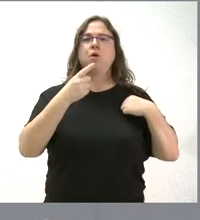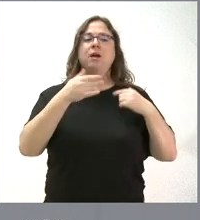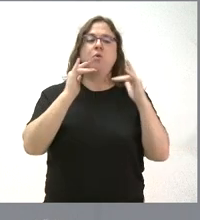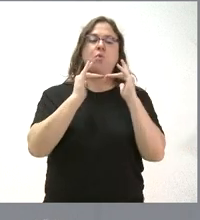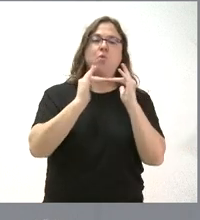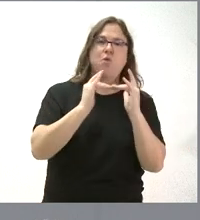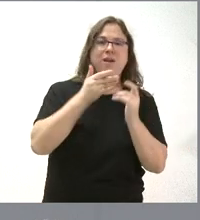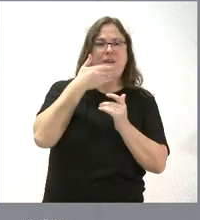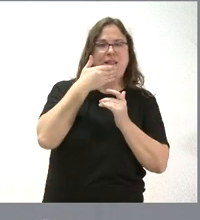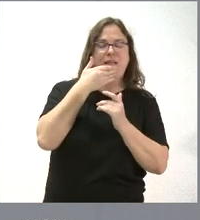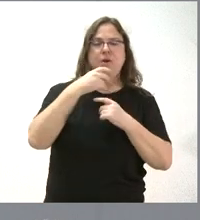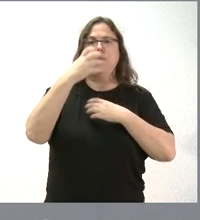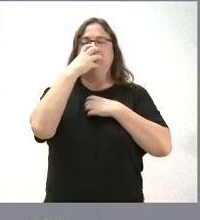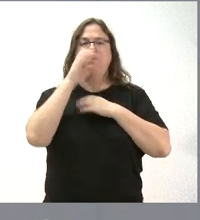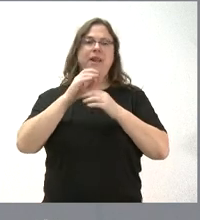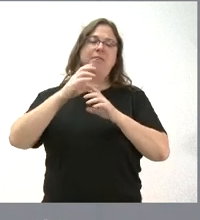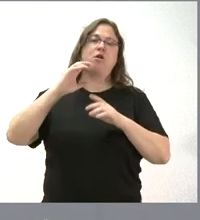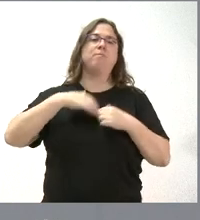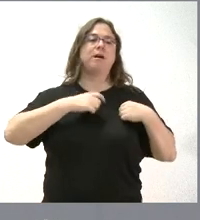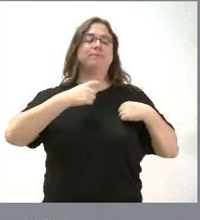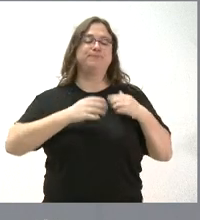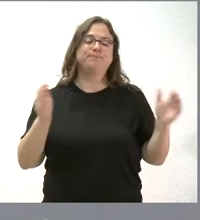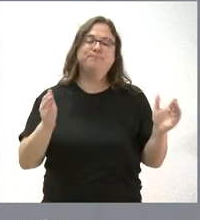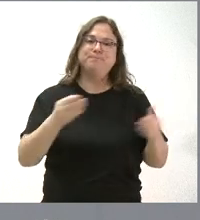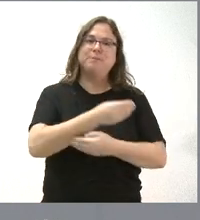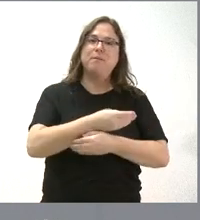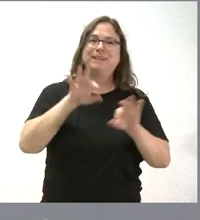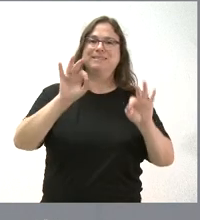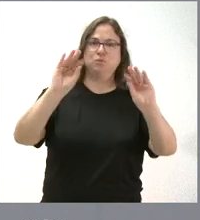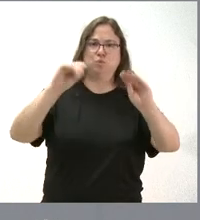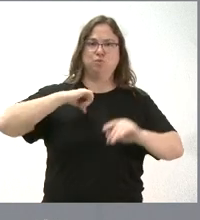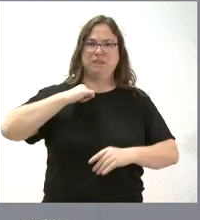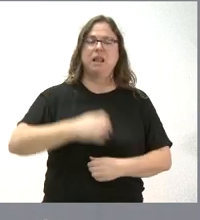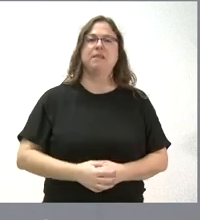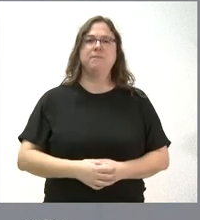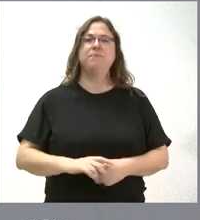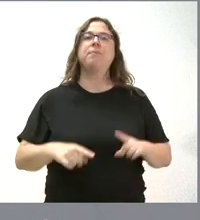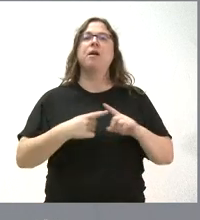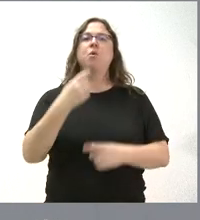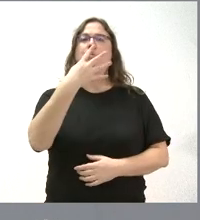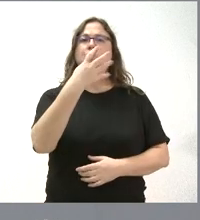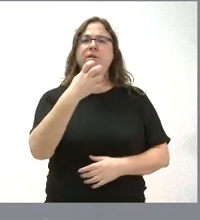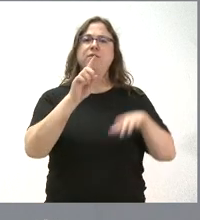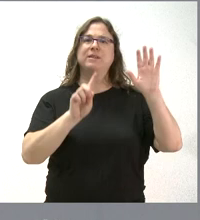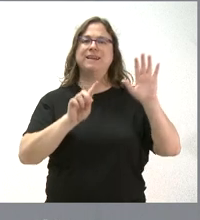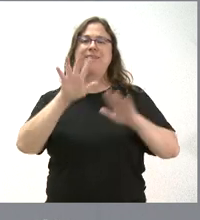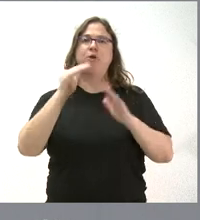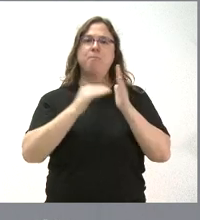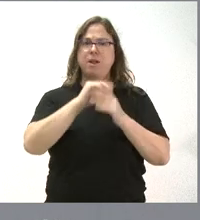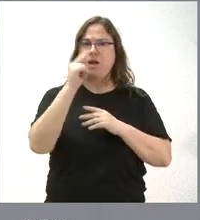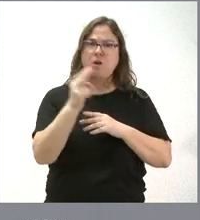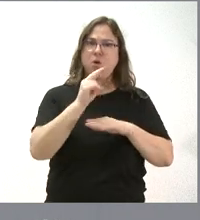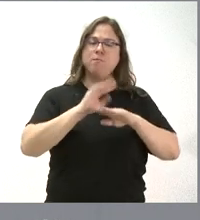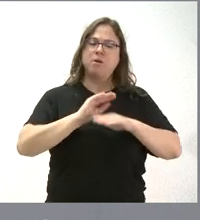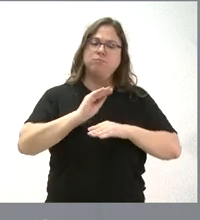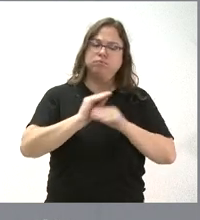respiradores y monitores de anestesias e incubadoras del complejo asistencial. Y 465.000 euros para el